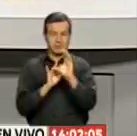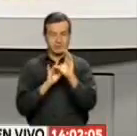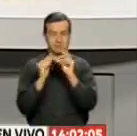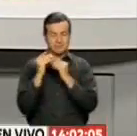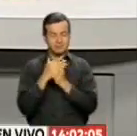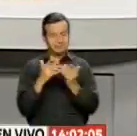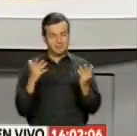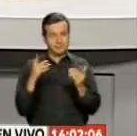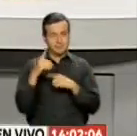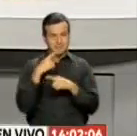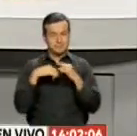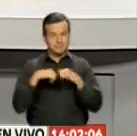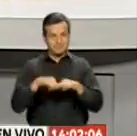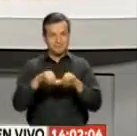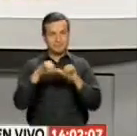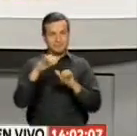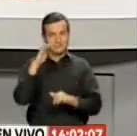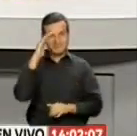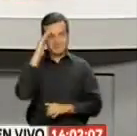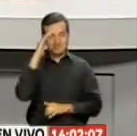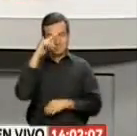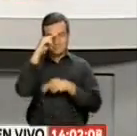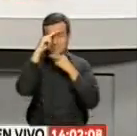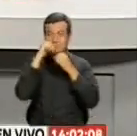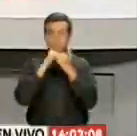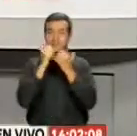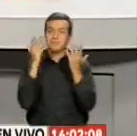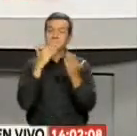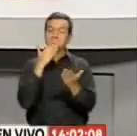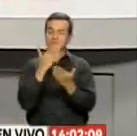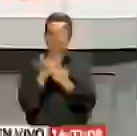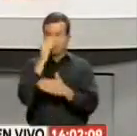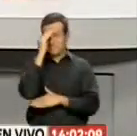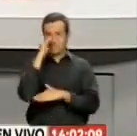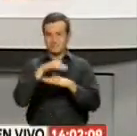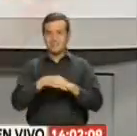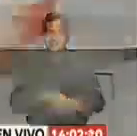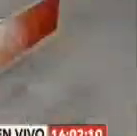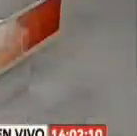Y control social Enseguida viene Fanático Así es Muchas gracias a todos Feliz tarde